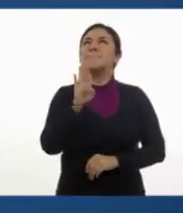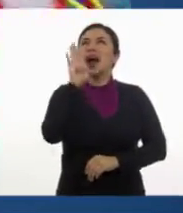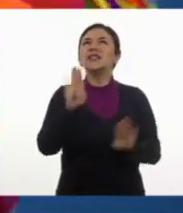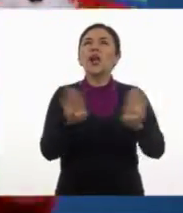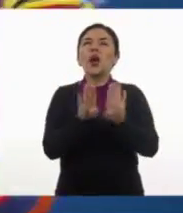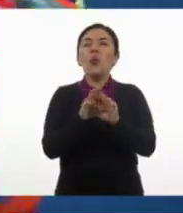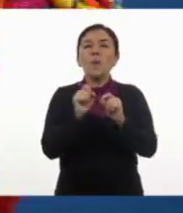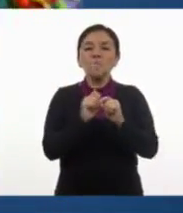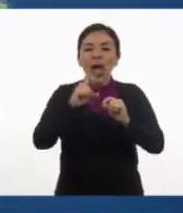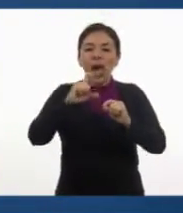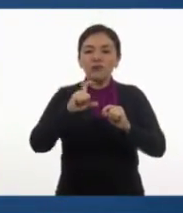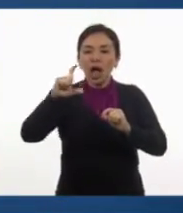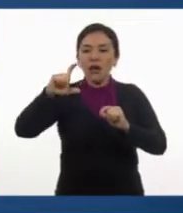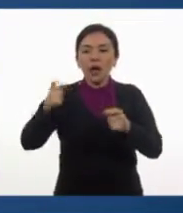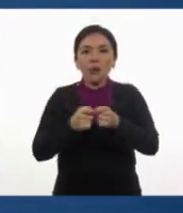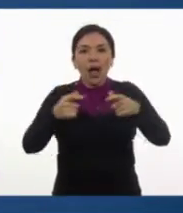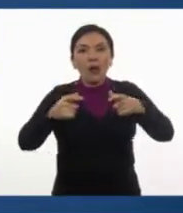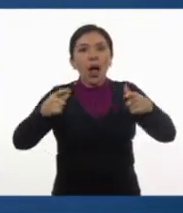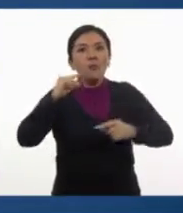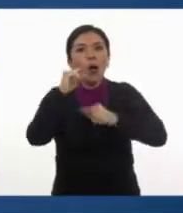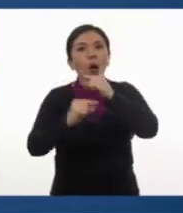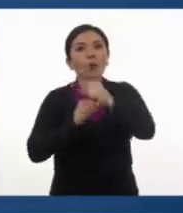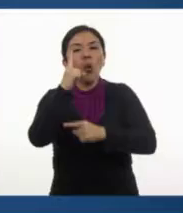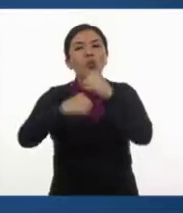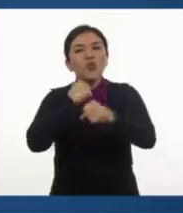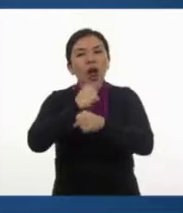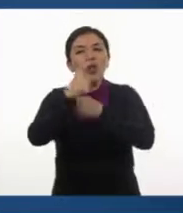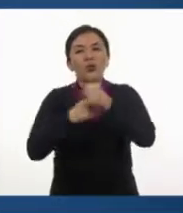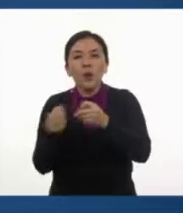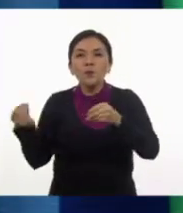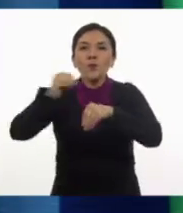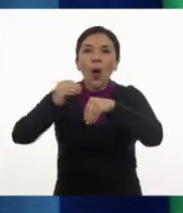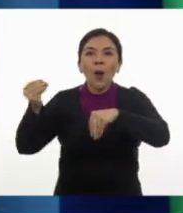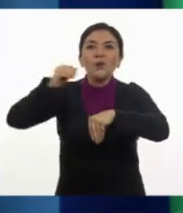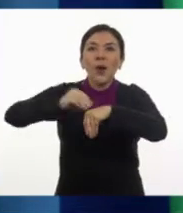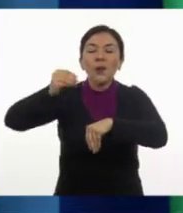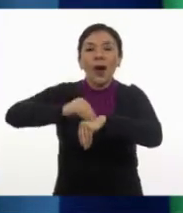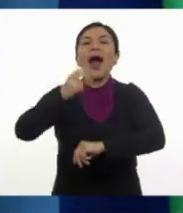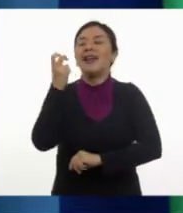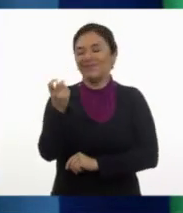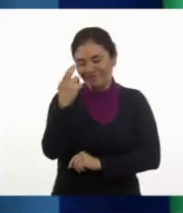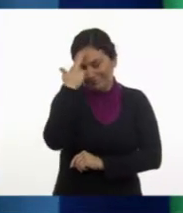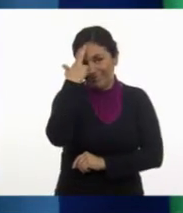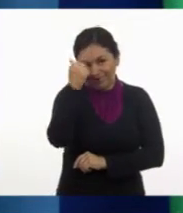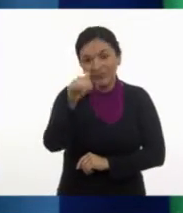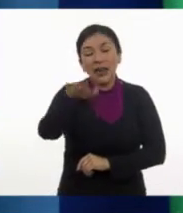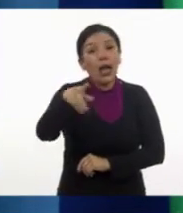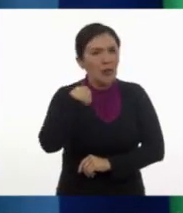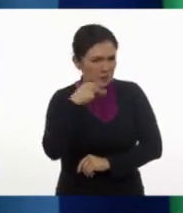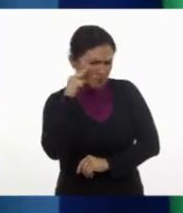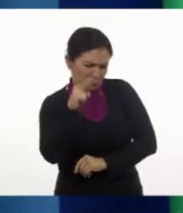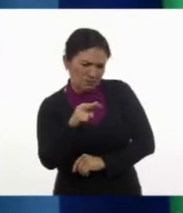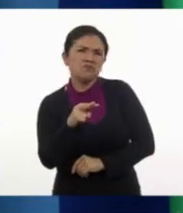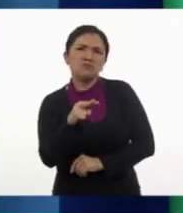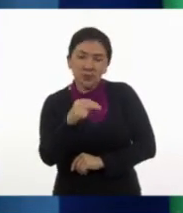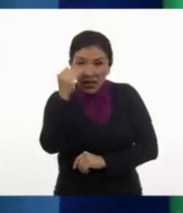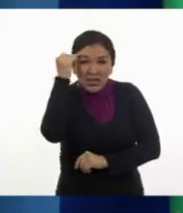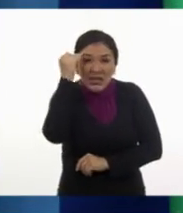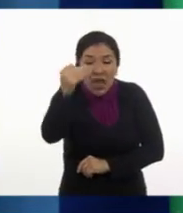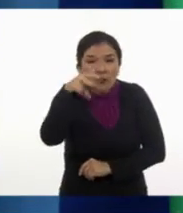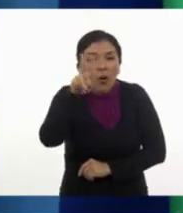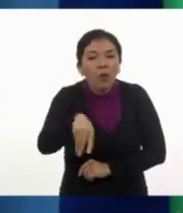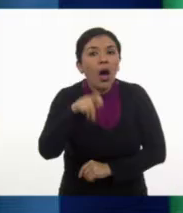aumentando paso a pasito y año con añito. ¡Exacto! Exactamente. Y viéndolo así, el tiempo